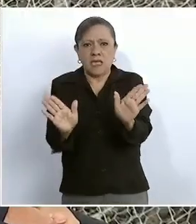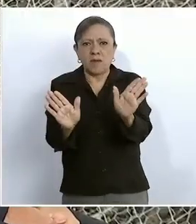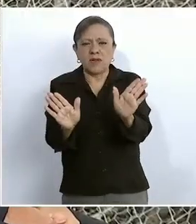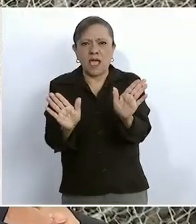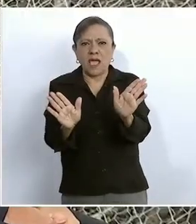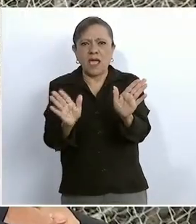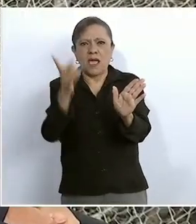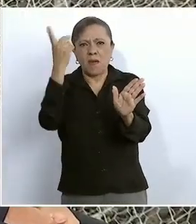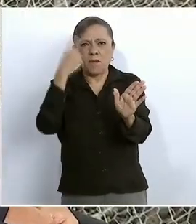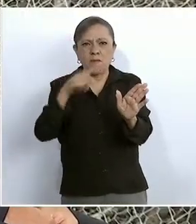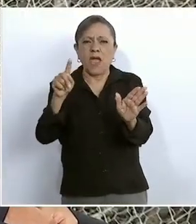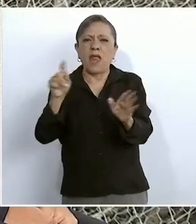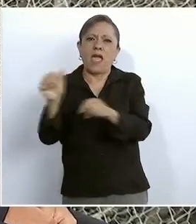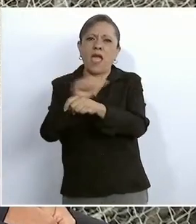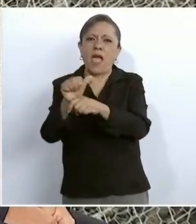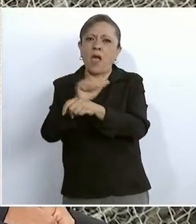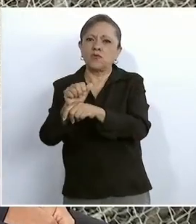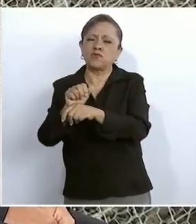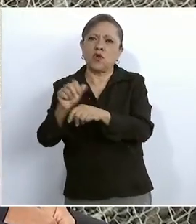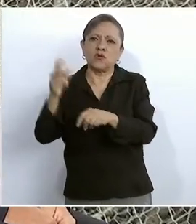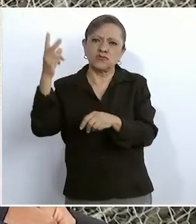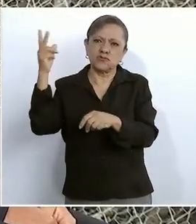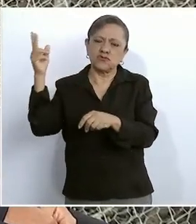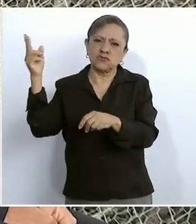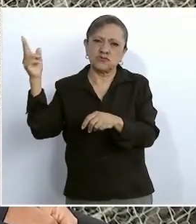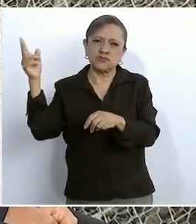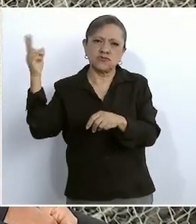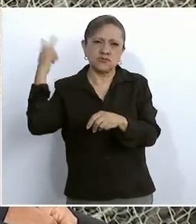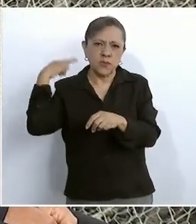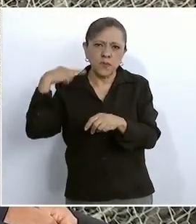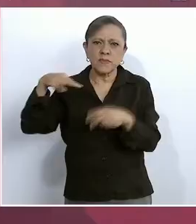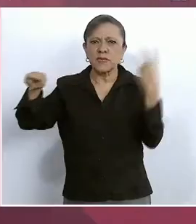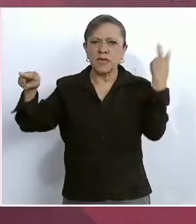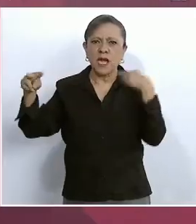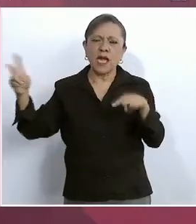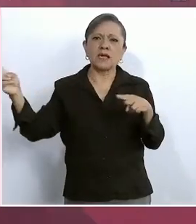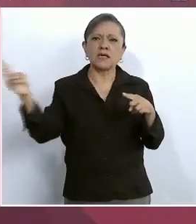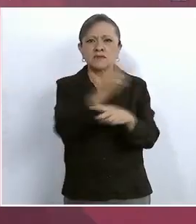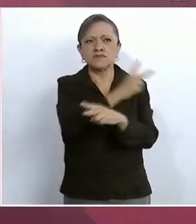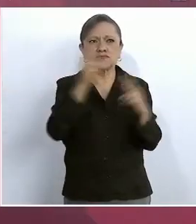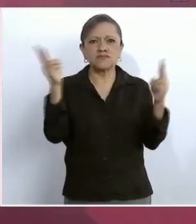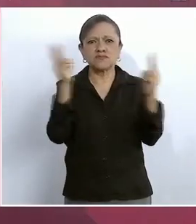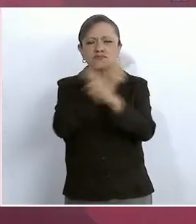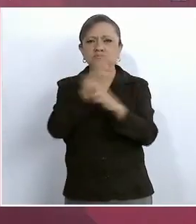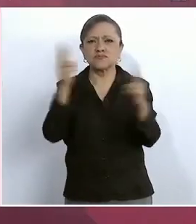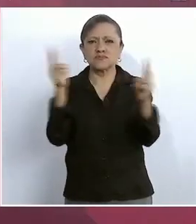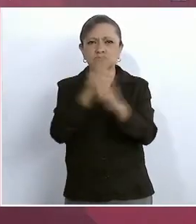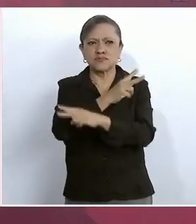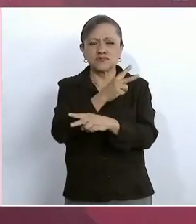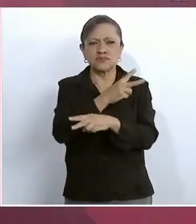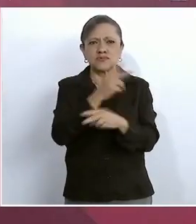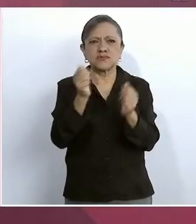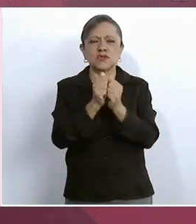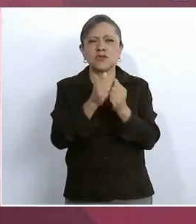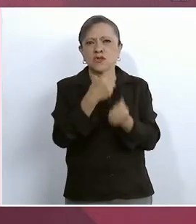tránsito la carretera con sus dos